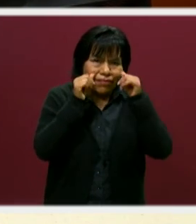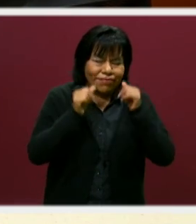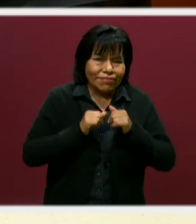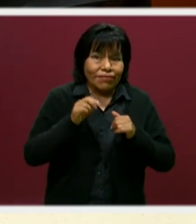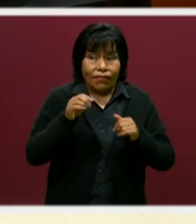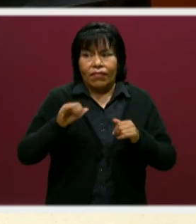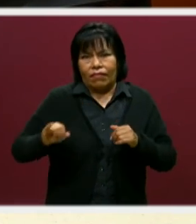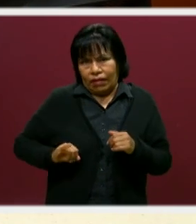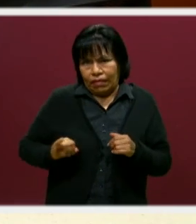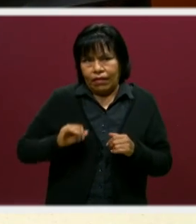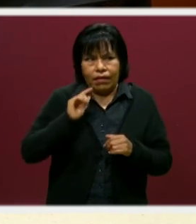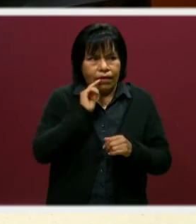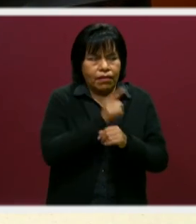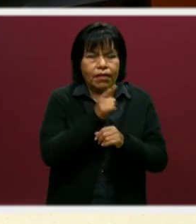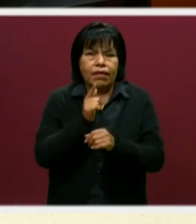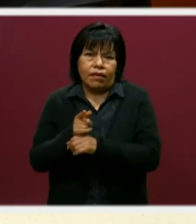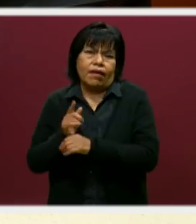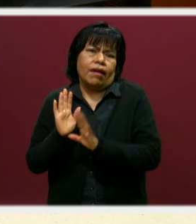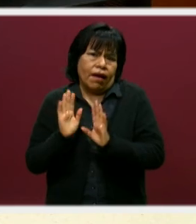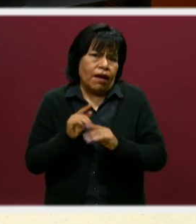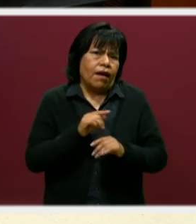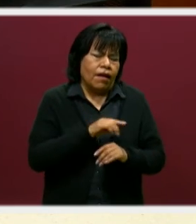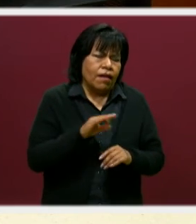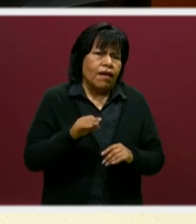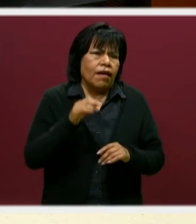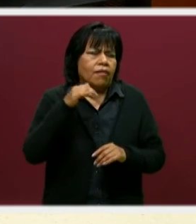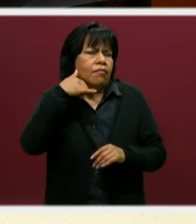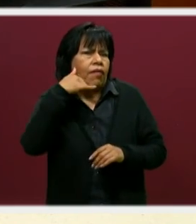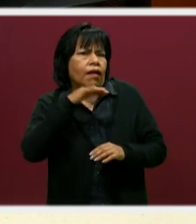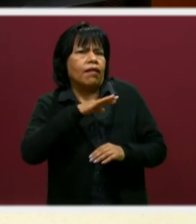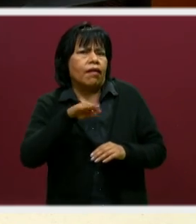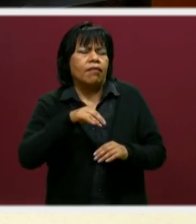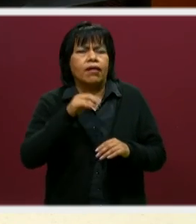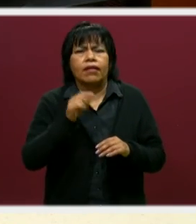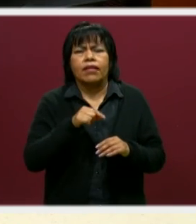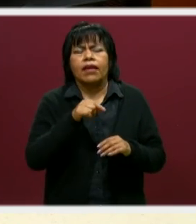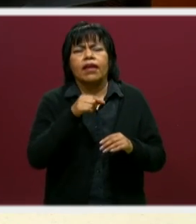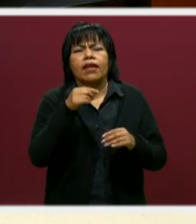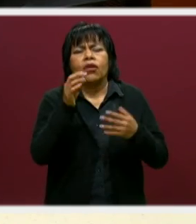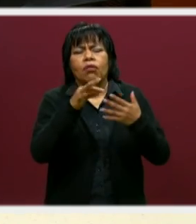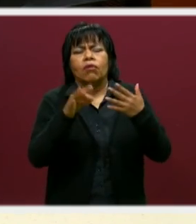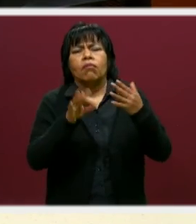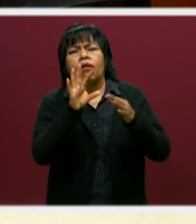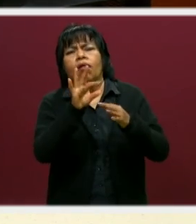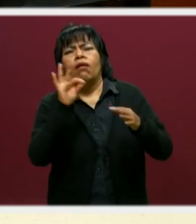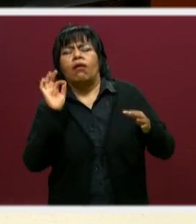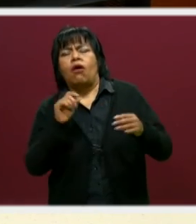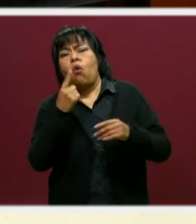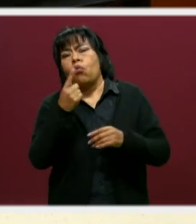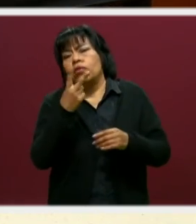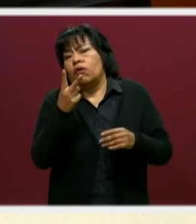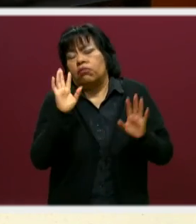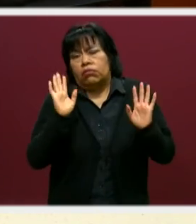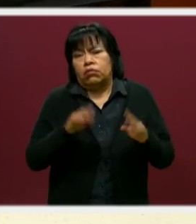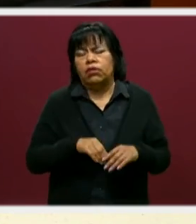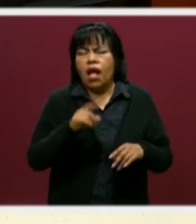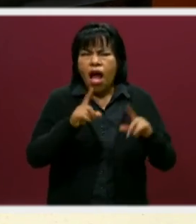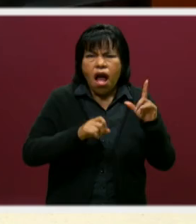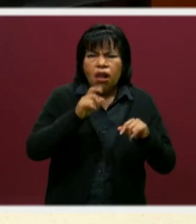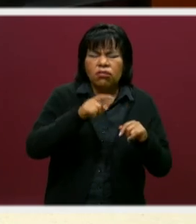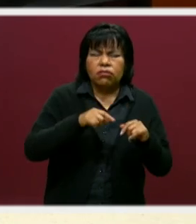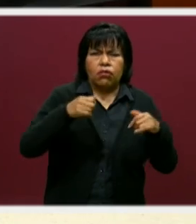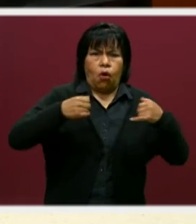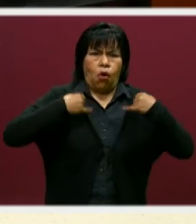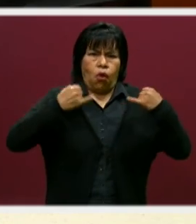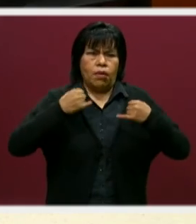estoy interesado, interesada en conocer un poquito más acerca de la oferta académica, específicamente de alguna o dos carreras, porque a lo mejor algunos de los